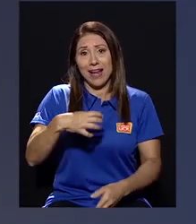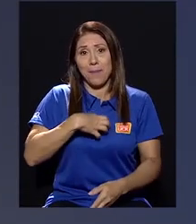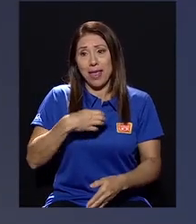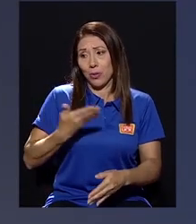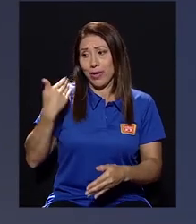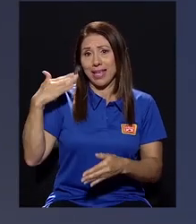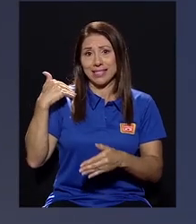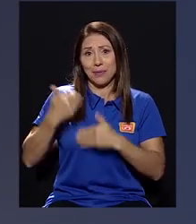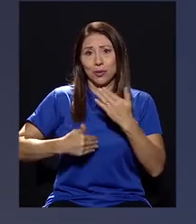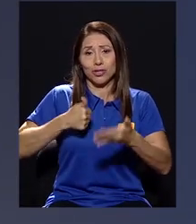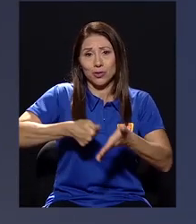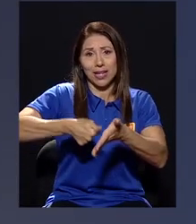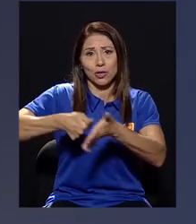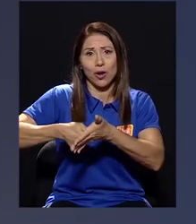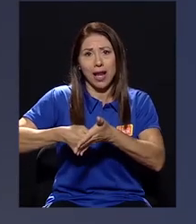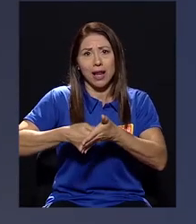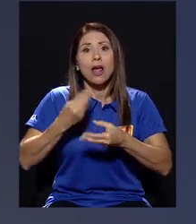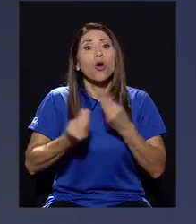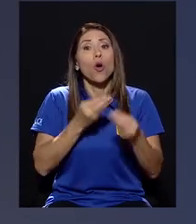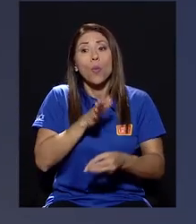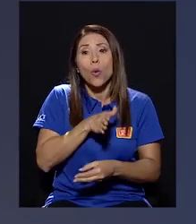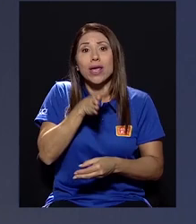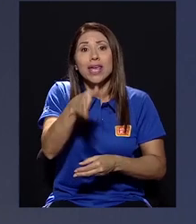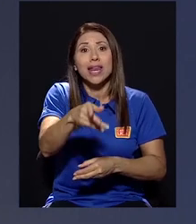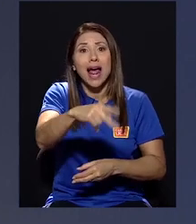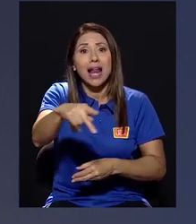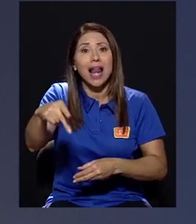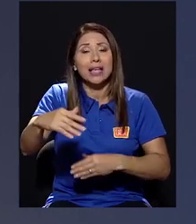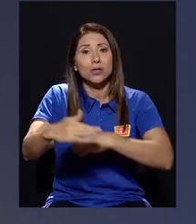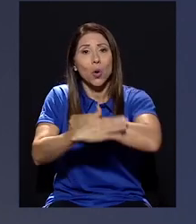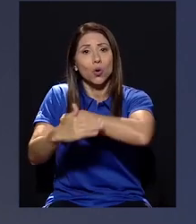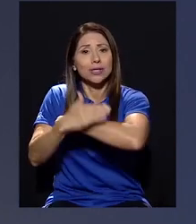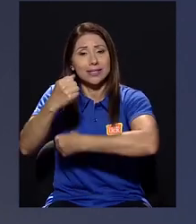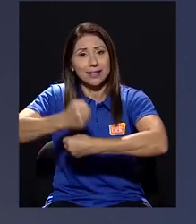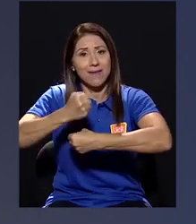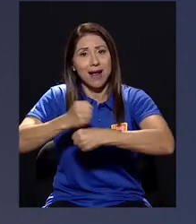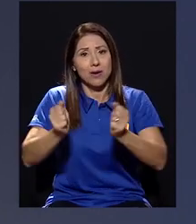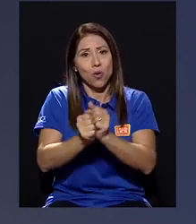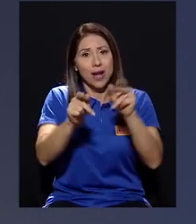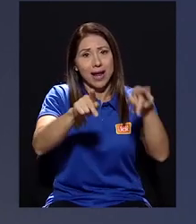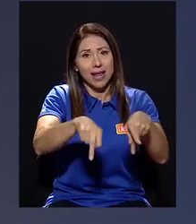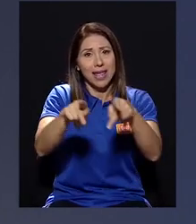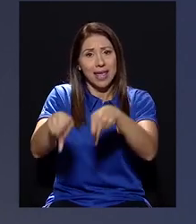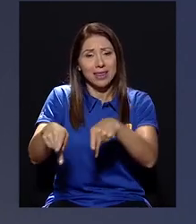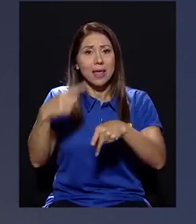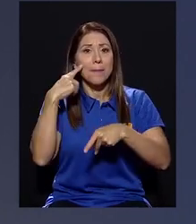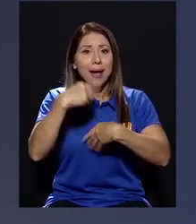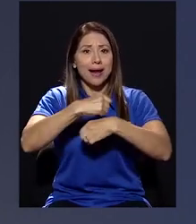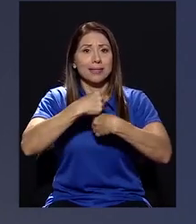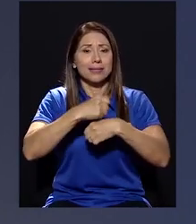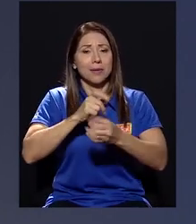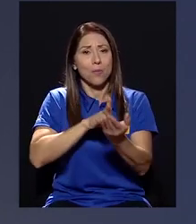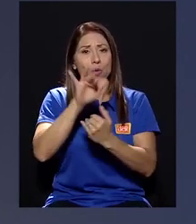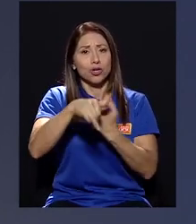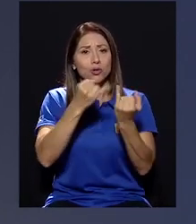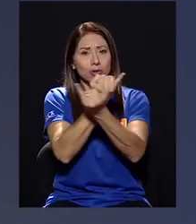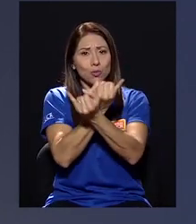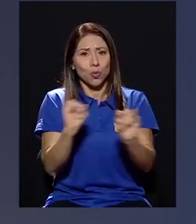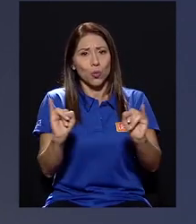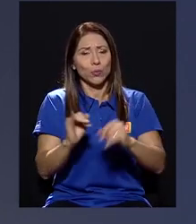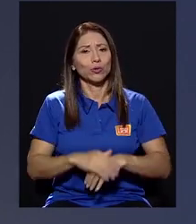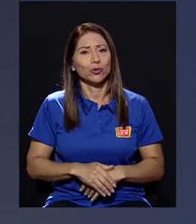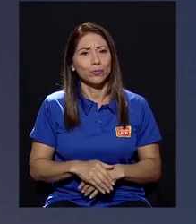en este proceso electoral, que es cómo ir a las costas y trabajar con la gente para disponer de ello proyectos autónomos.